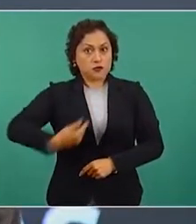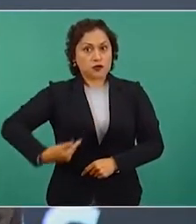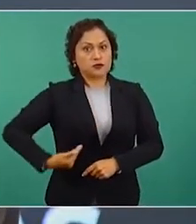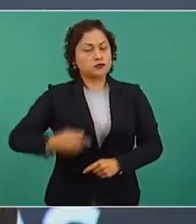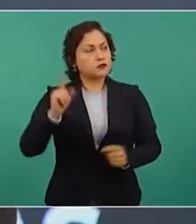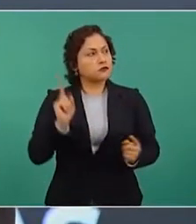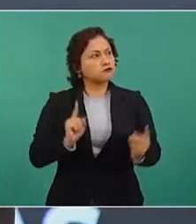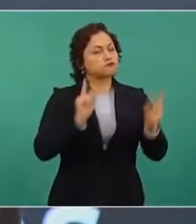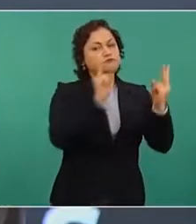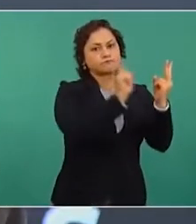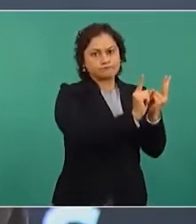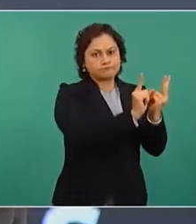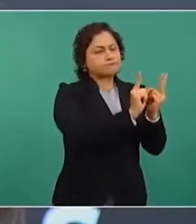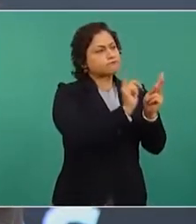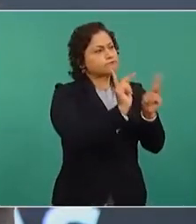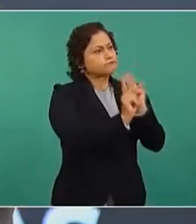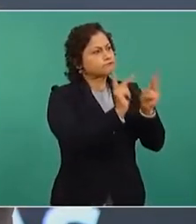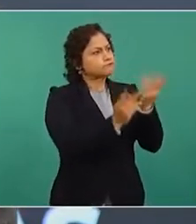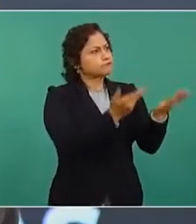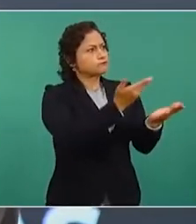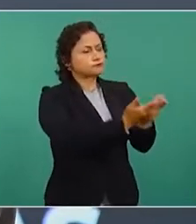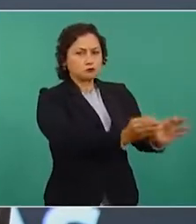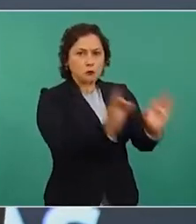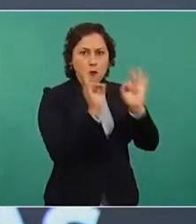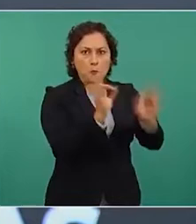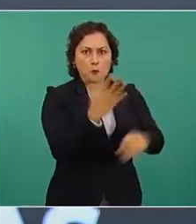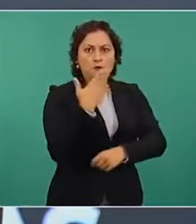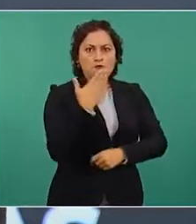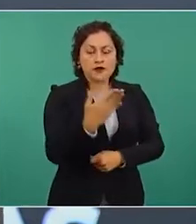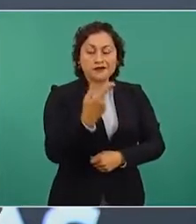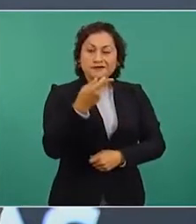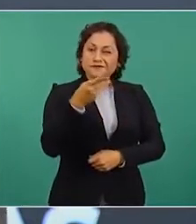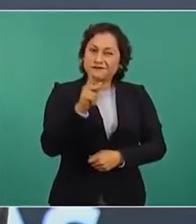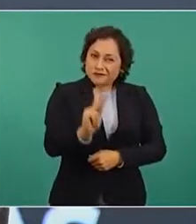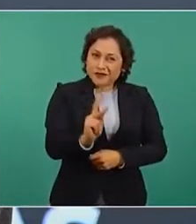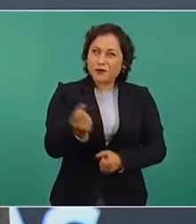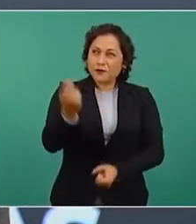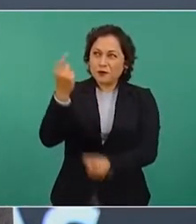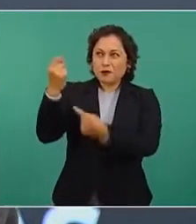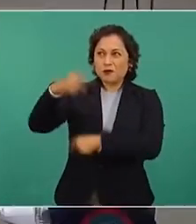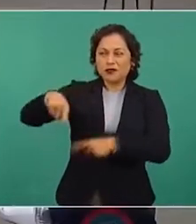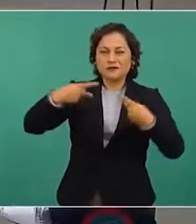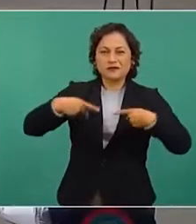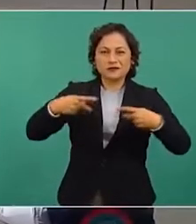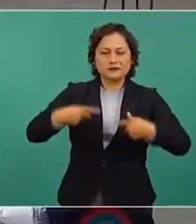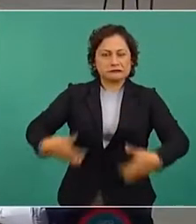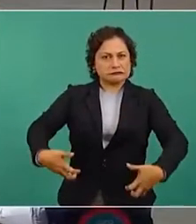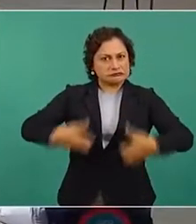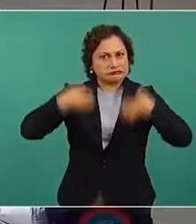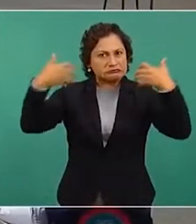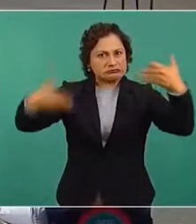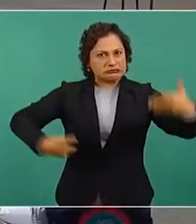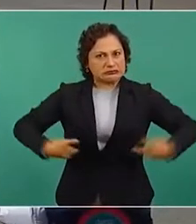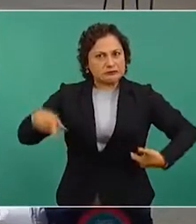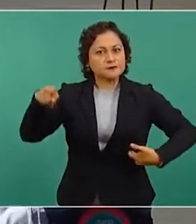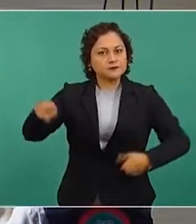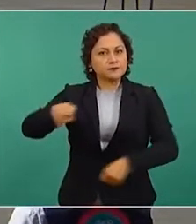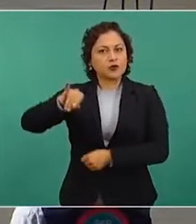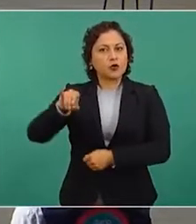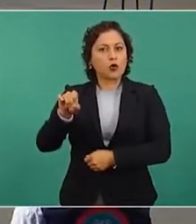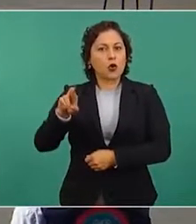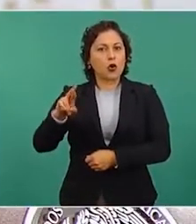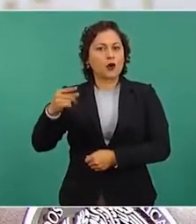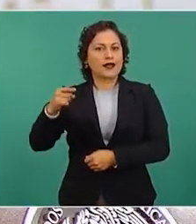pares. Aunque hubo personajes que se enojaron mucho, como Jorge Castañeda, que hasta cuestionó a Joe Biden